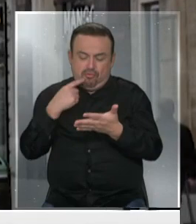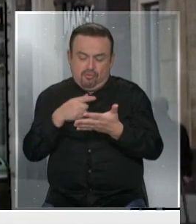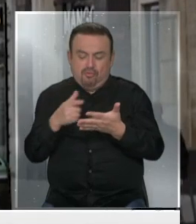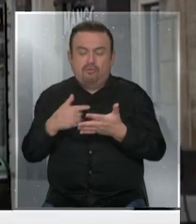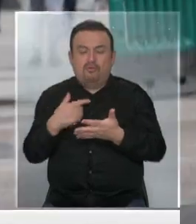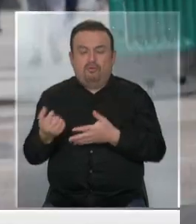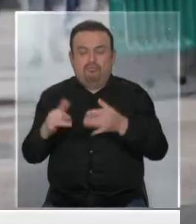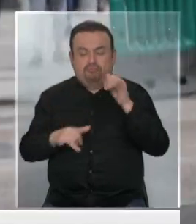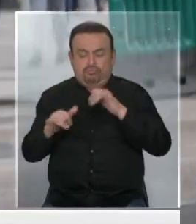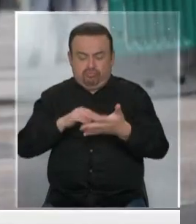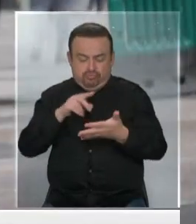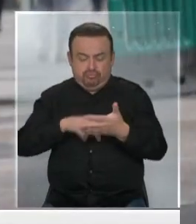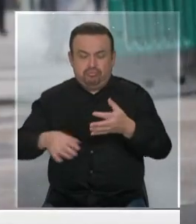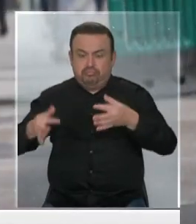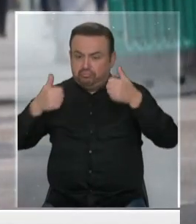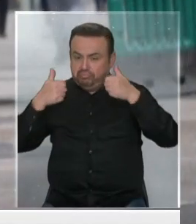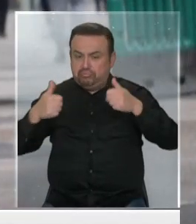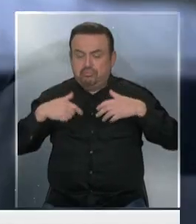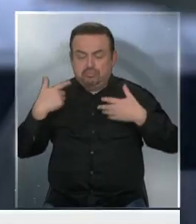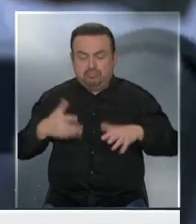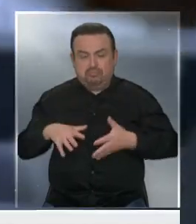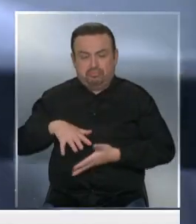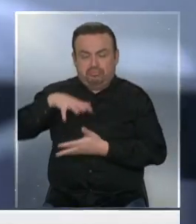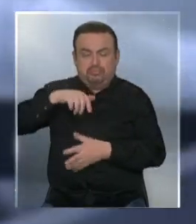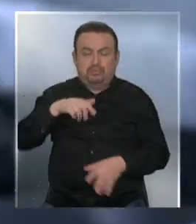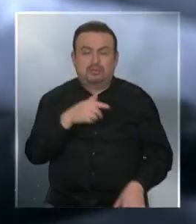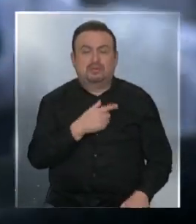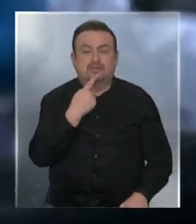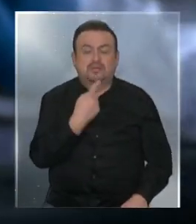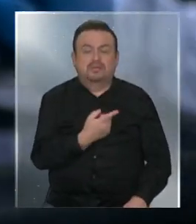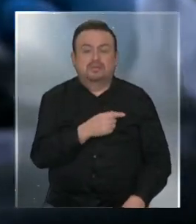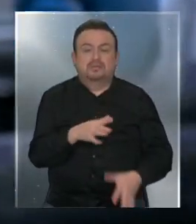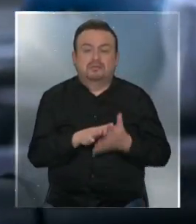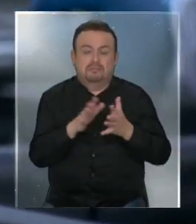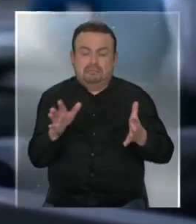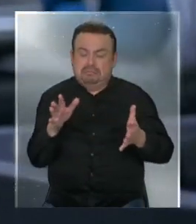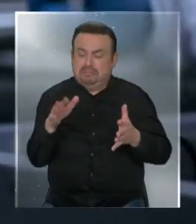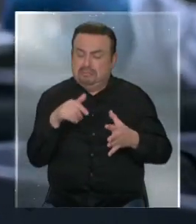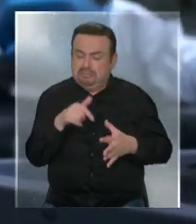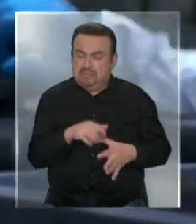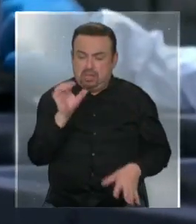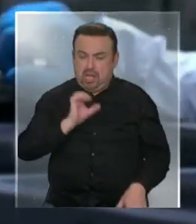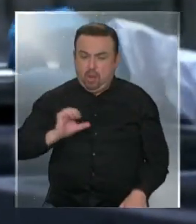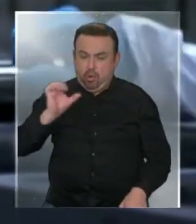fármaco que permita salvar vidas ante un eventual rebrote en el país más golpeado de Europa. ¡Gracias! ¡Gracias! ¡Gracias! ¡Gracias! ¡Gracias!